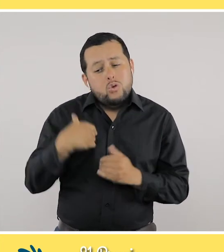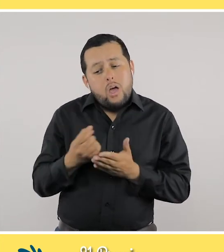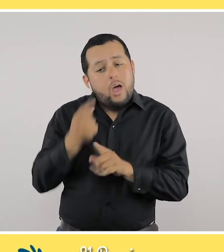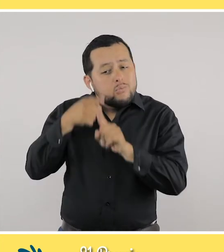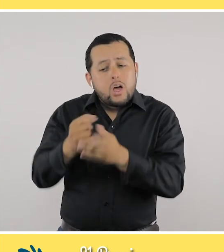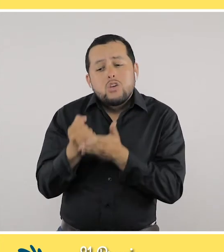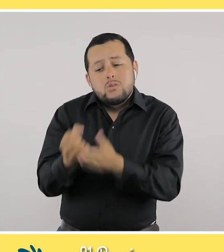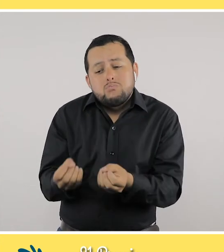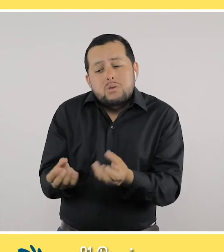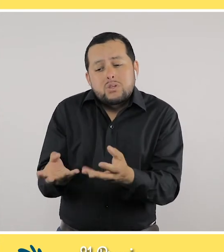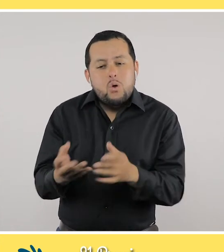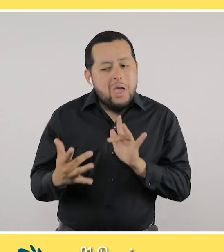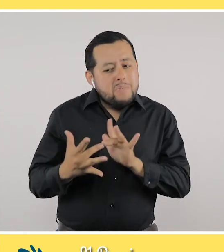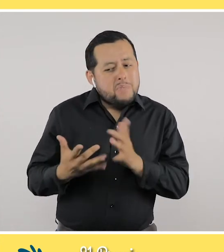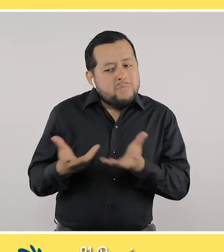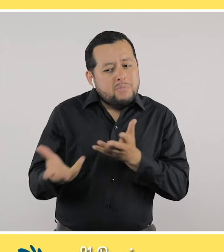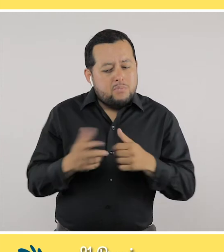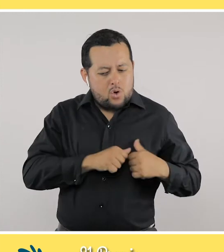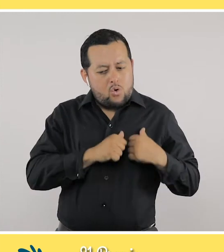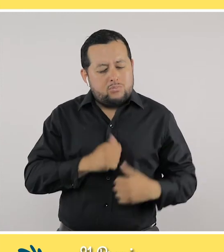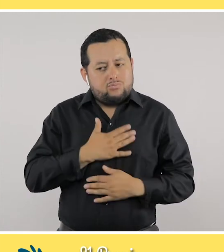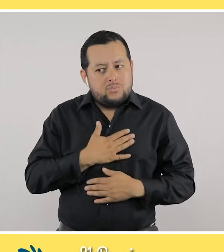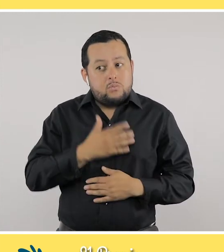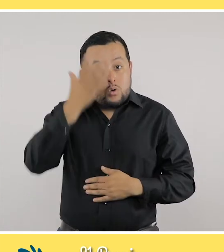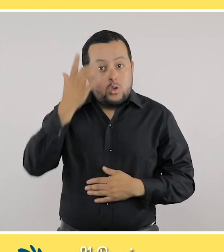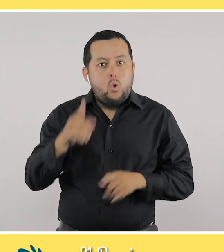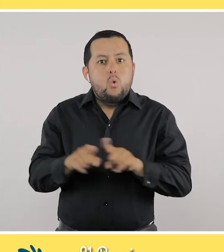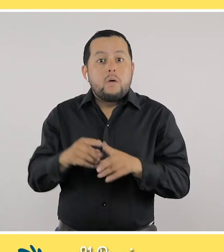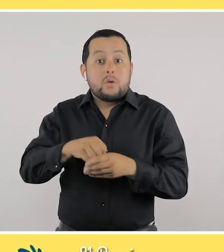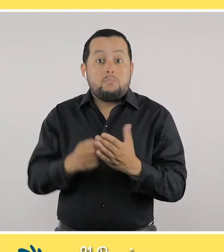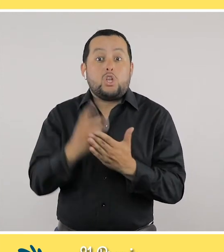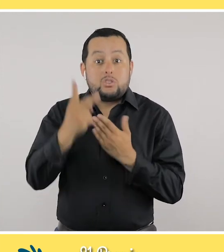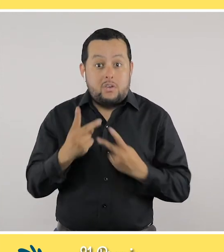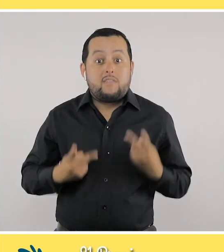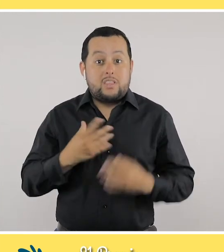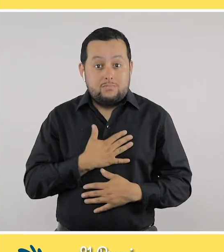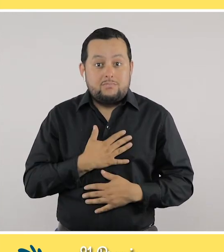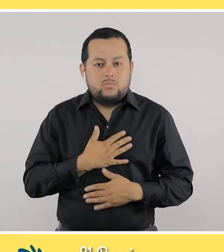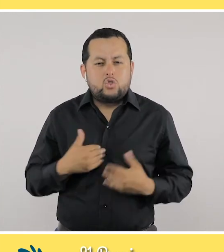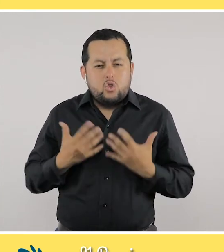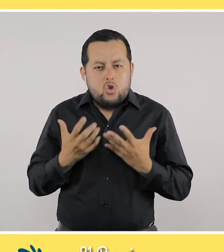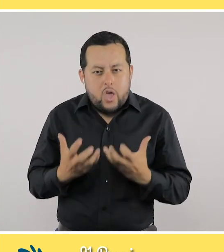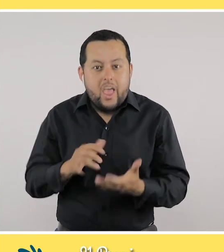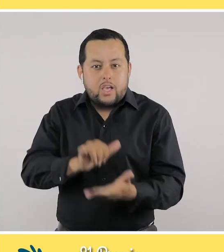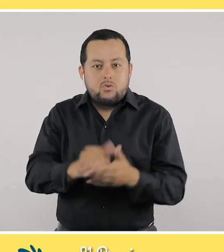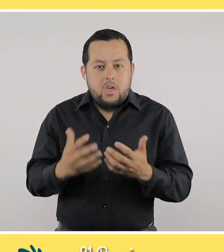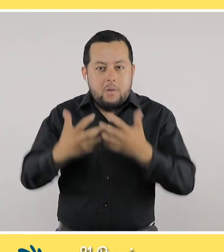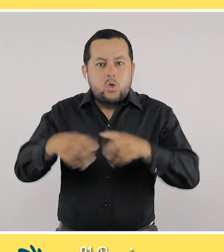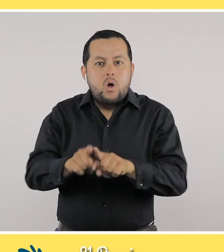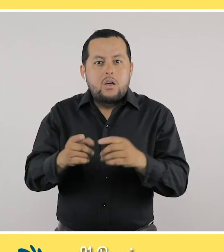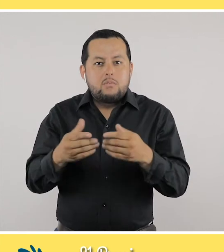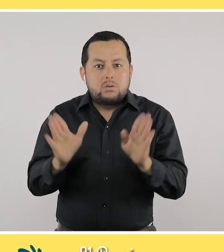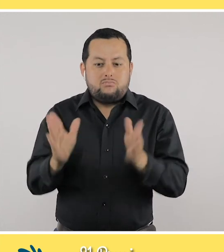quede simplemente en el sueño de que yo los quiero ayudar o que tenga una conexión con ellos desde mi corazón, porque esto se volvió parte de mi proyecto de vida.